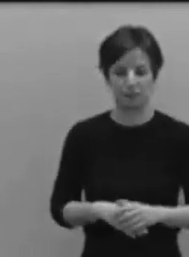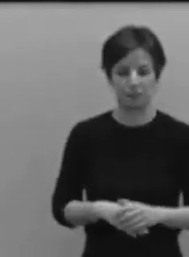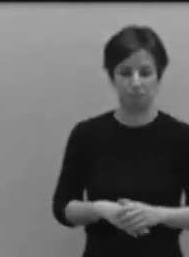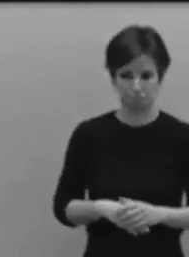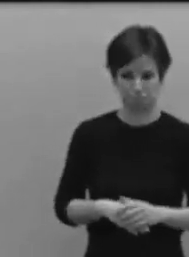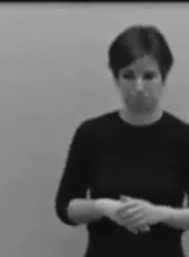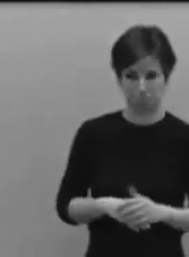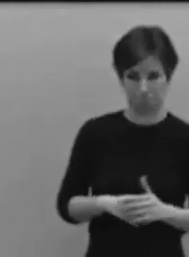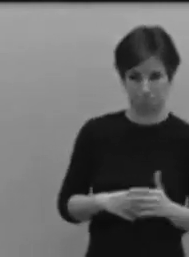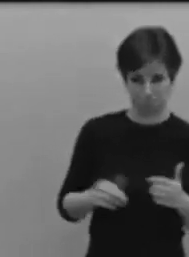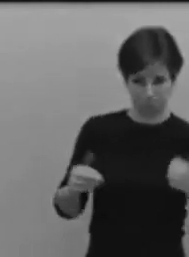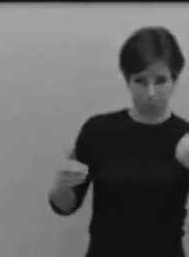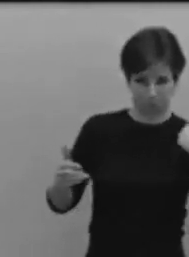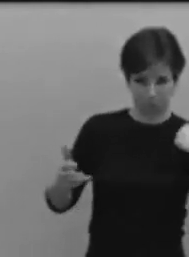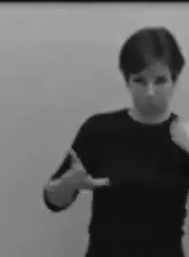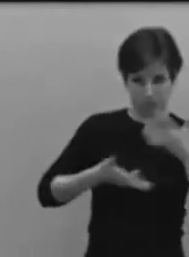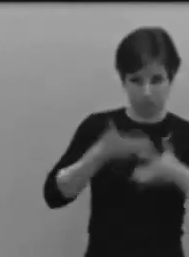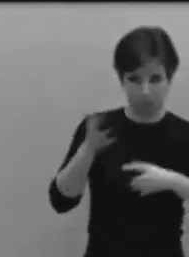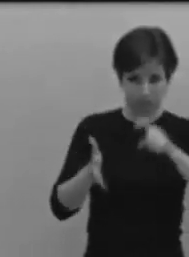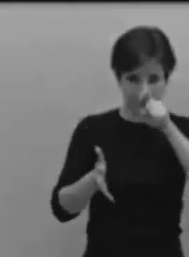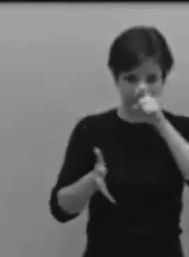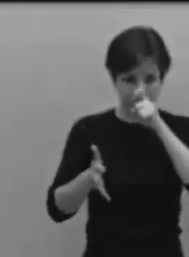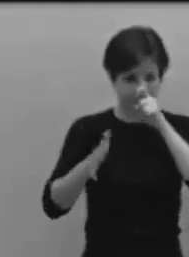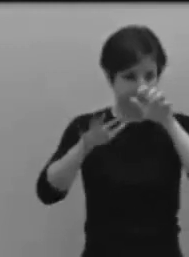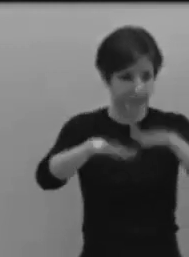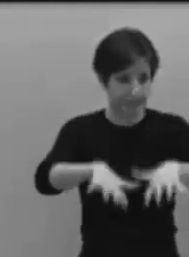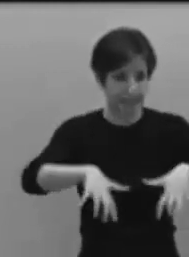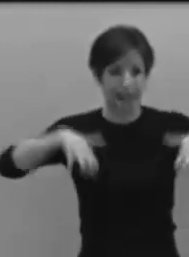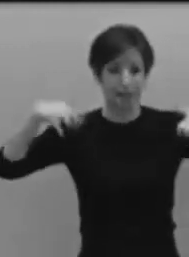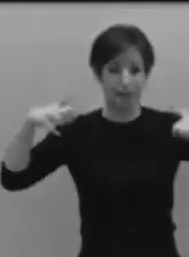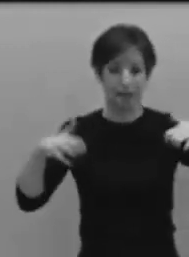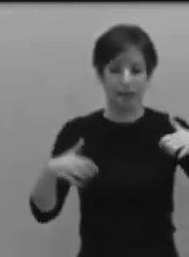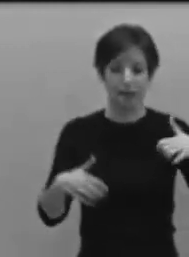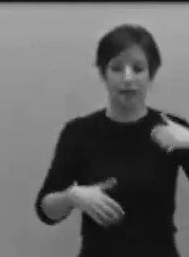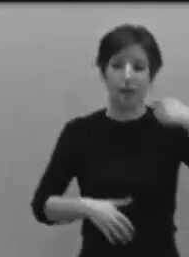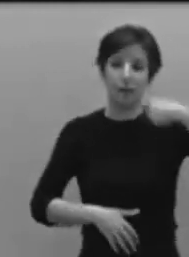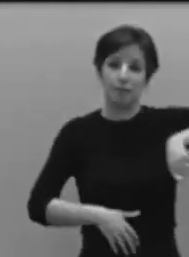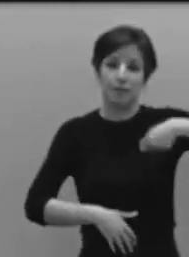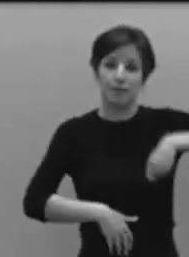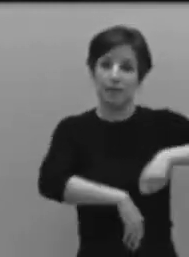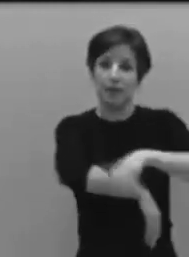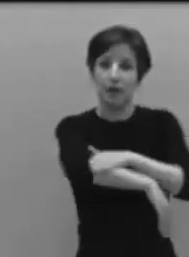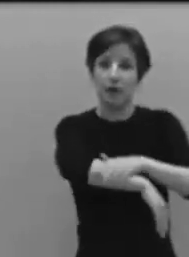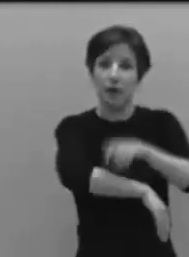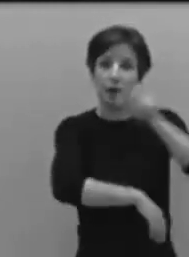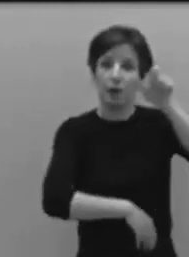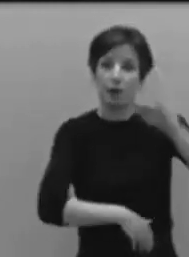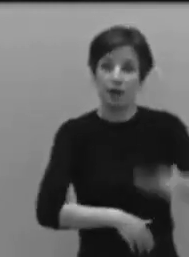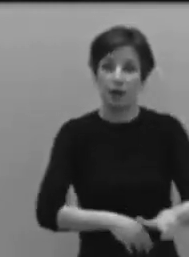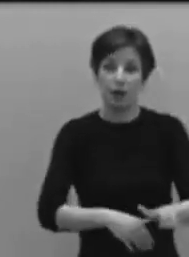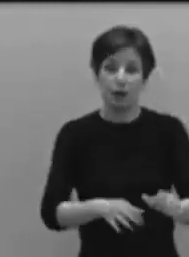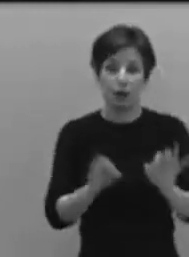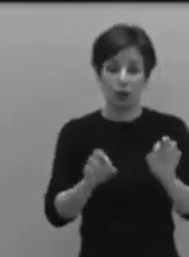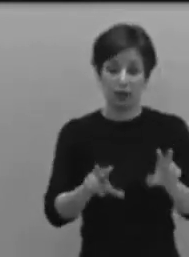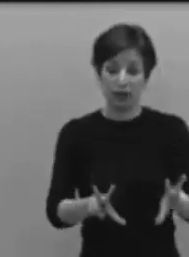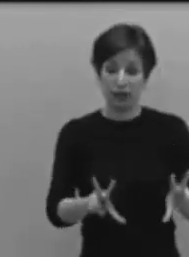que el Presidente del Gobierno acaba de terminar su primera intervención ya en el debate,